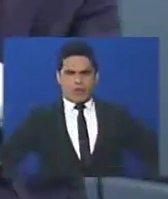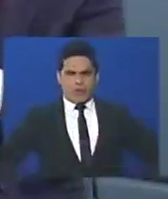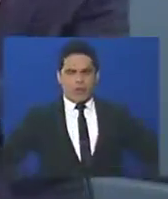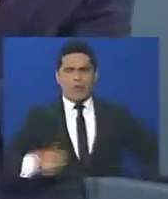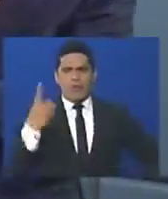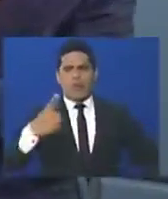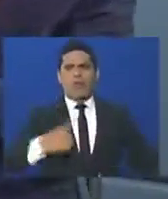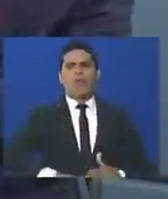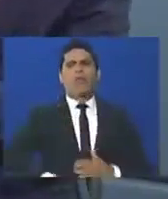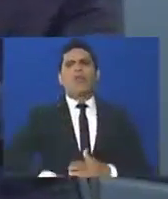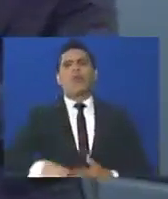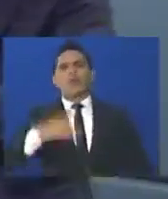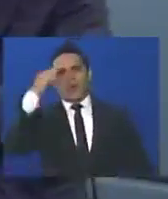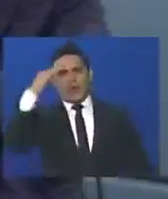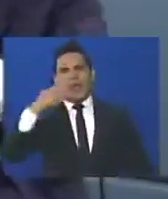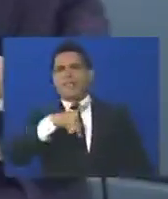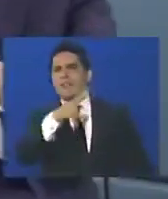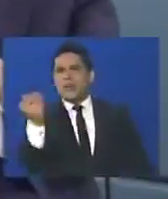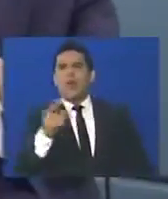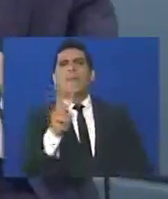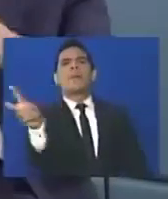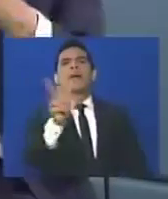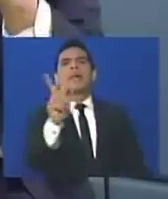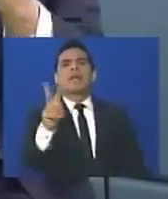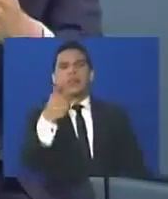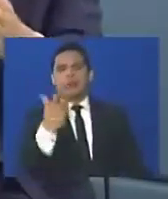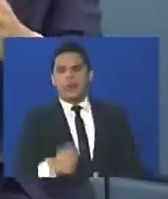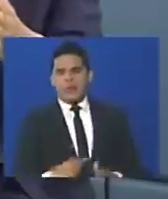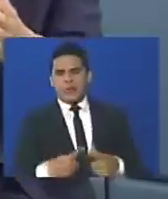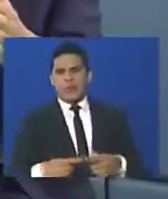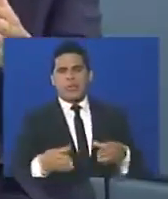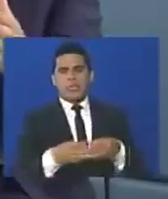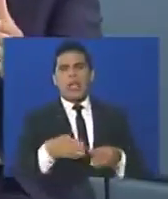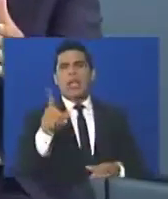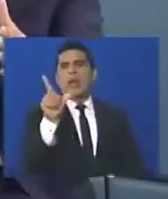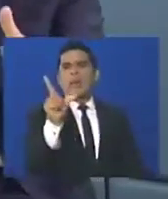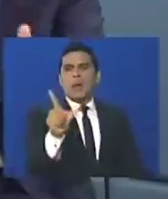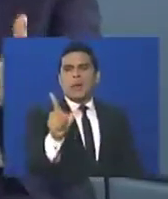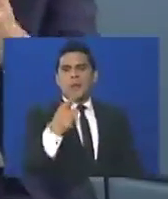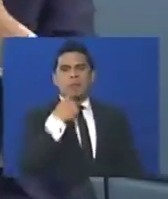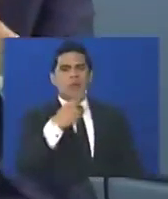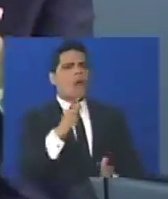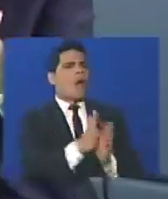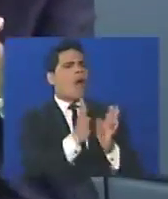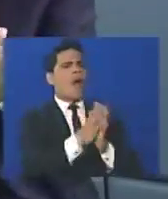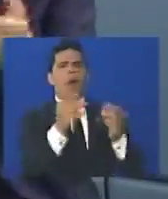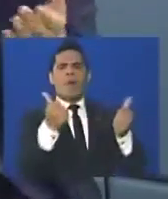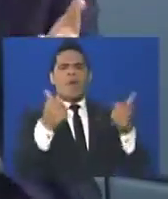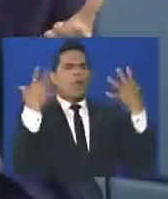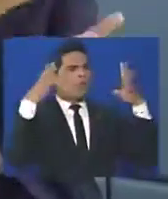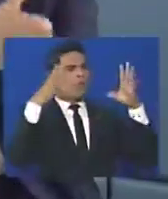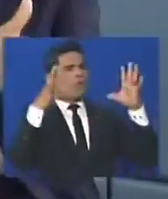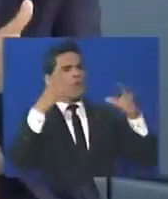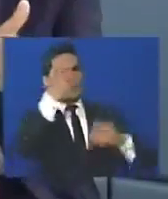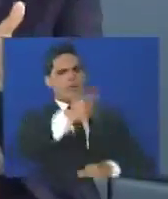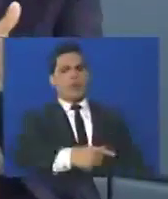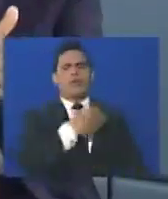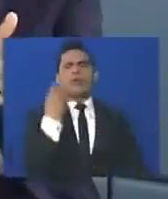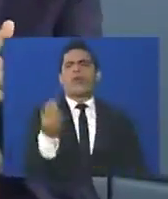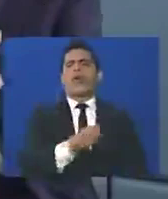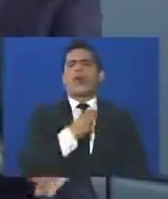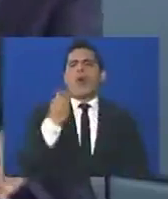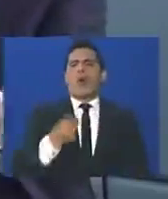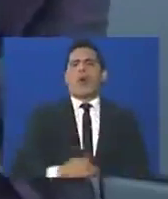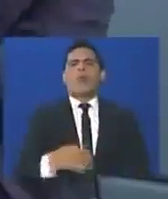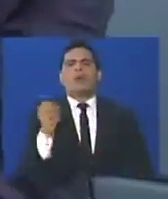uniforme de un ejército no venezolano, y el Partido Socialista Unido de Venezuela, le aplaudió, porque este muchacho diputado